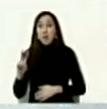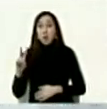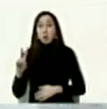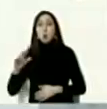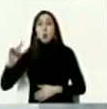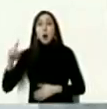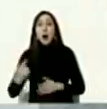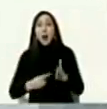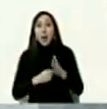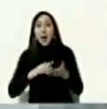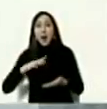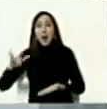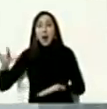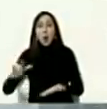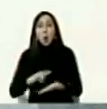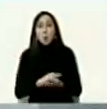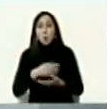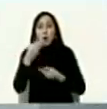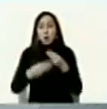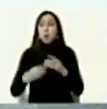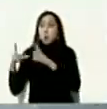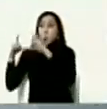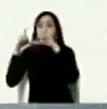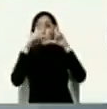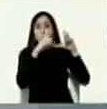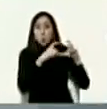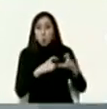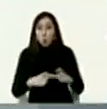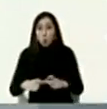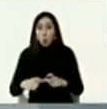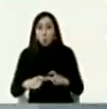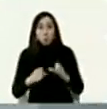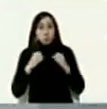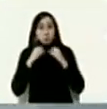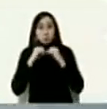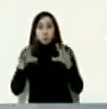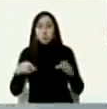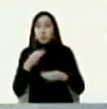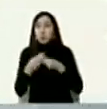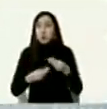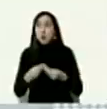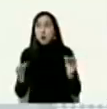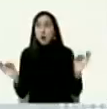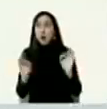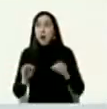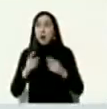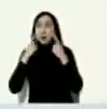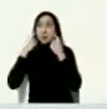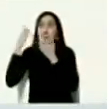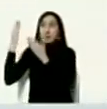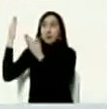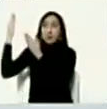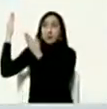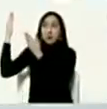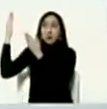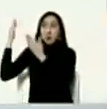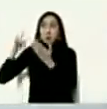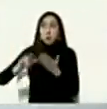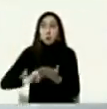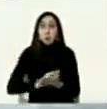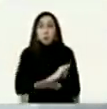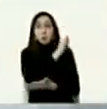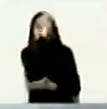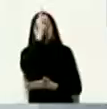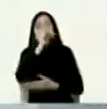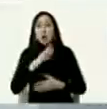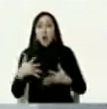hay imágenes que pocos se han conocido terribles terribles terribles arrancando los aviones de Estados